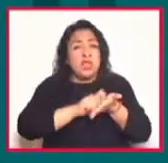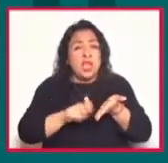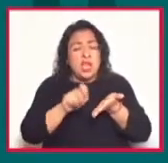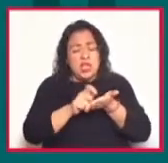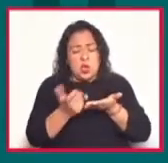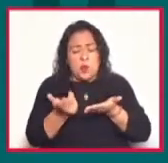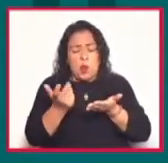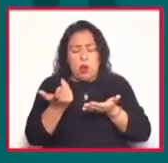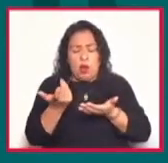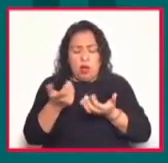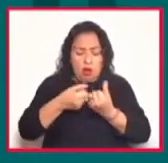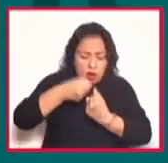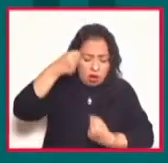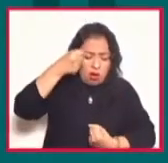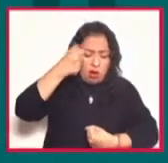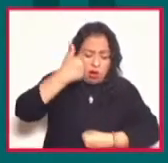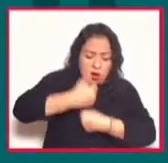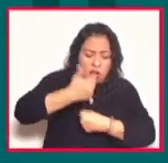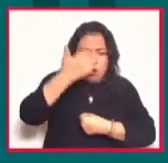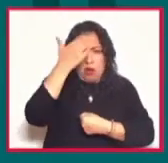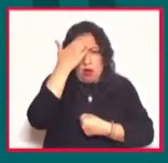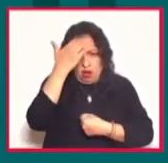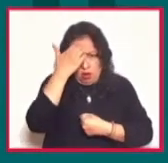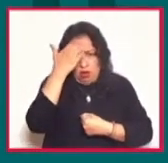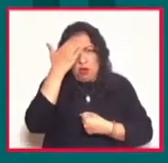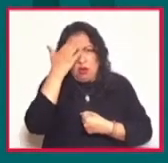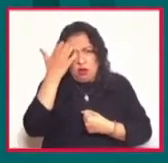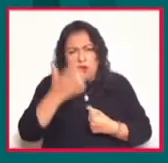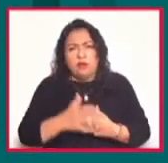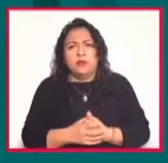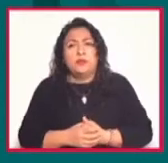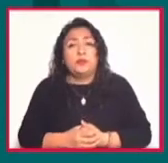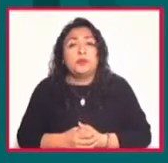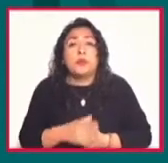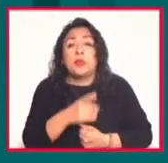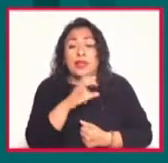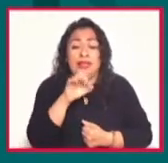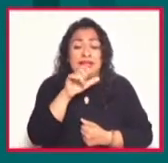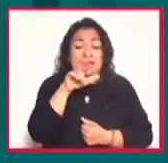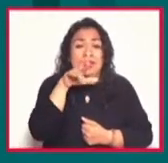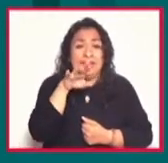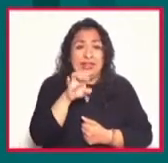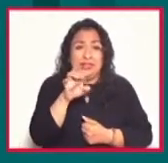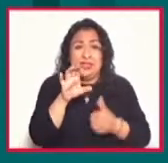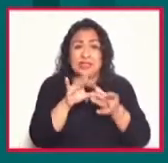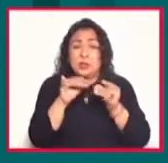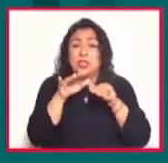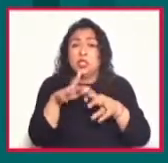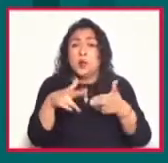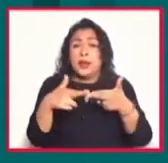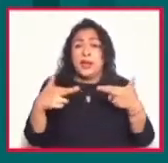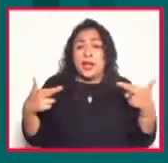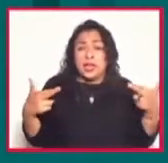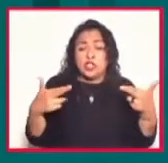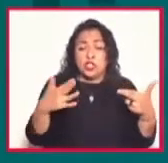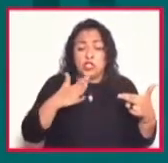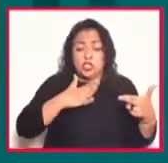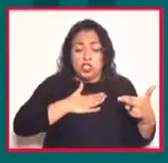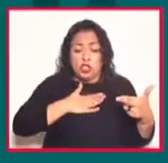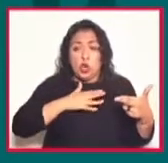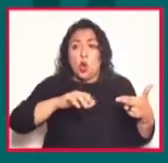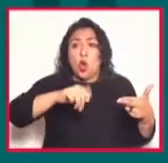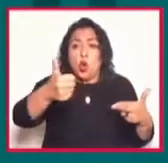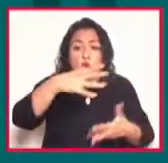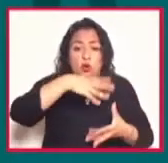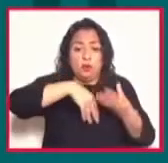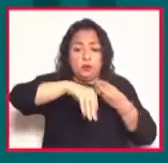propia de la prosa de sondaje psicológica, Clarice está siempre hablando de las relaciones entre el yo y el otro. Para